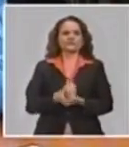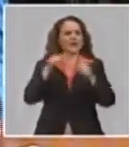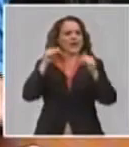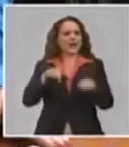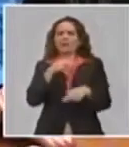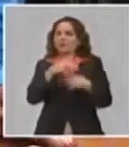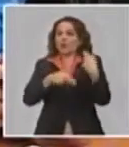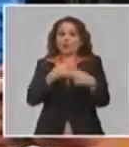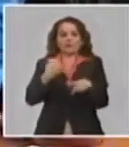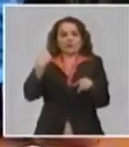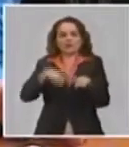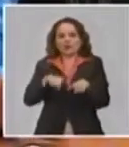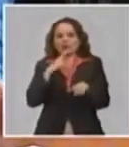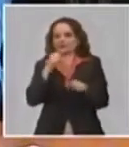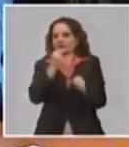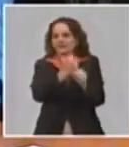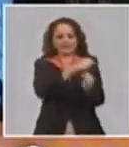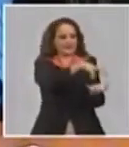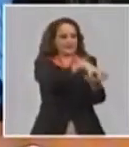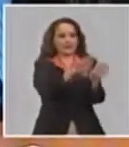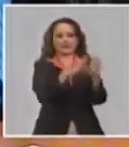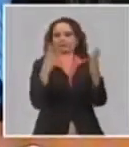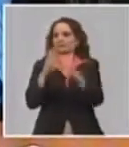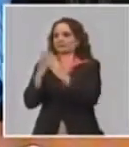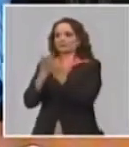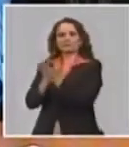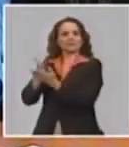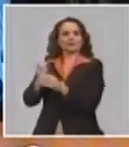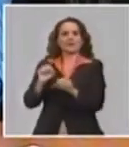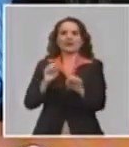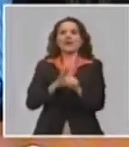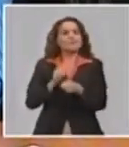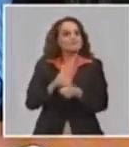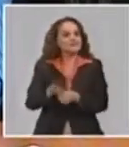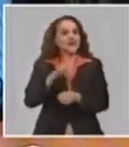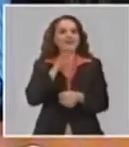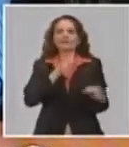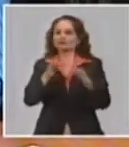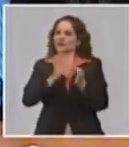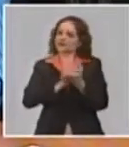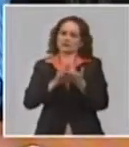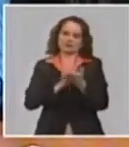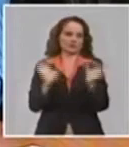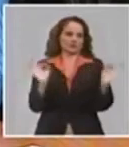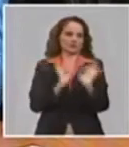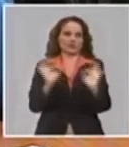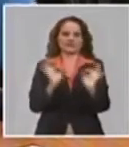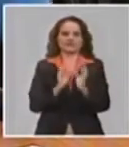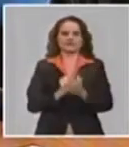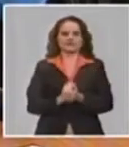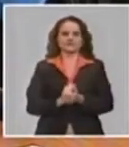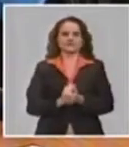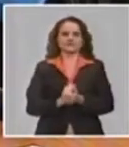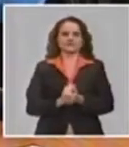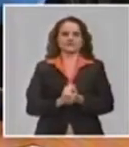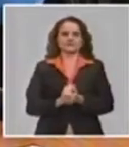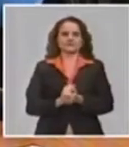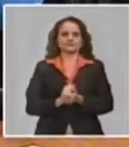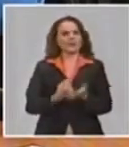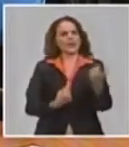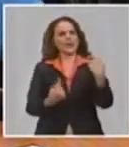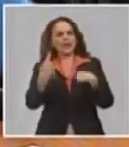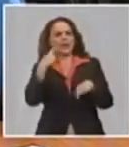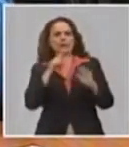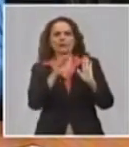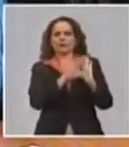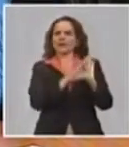nada que ponga en peligro todo ese proceso que se ha hecho. Incluso nosotros tenemos un grupo de medidas que esta etapa